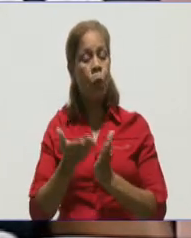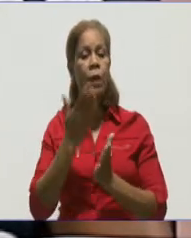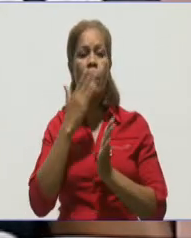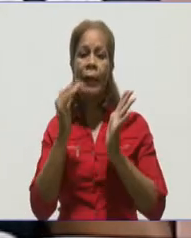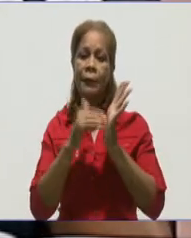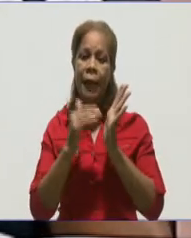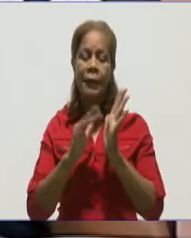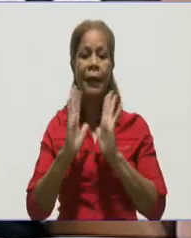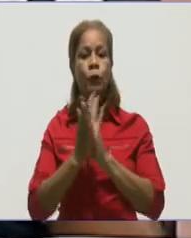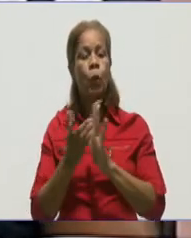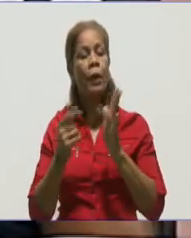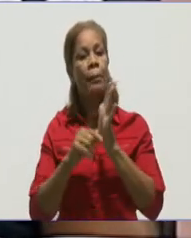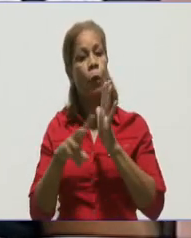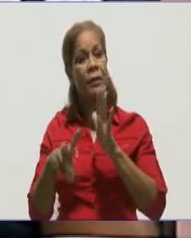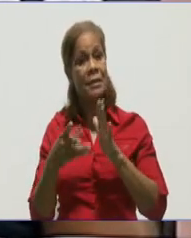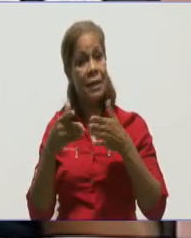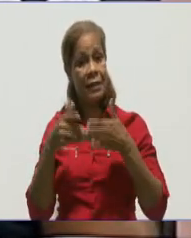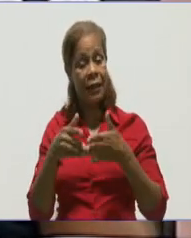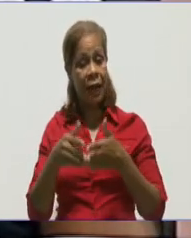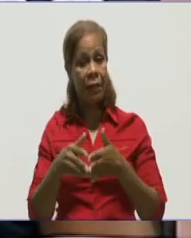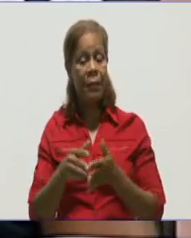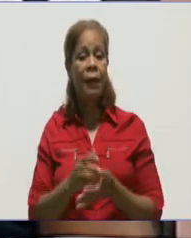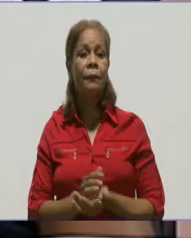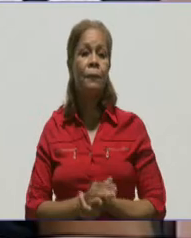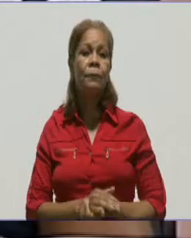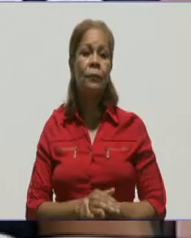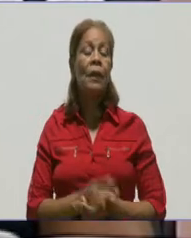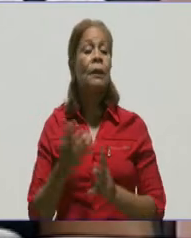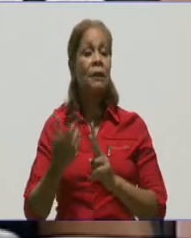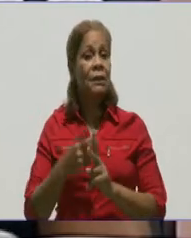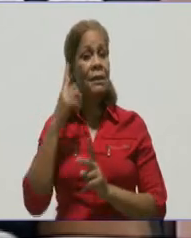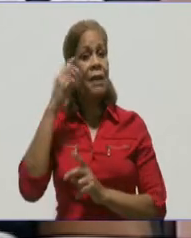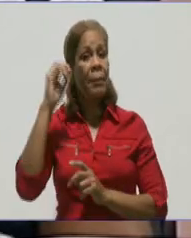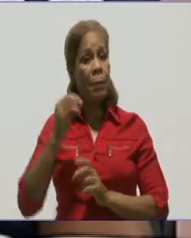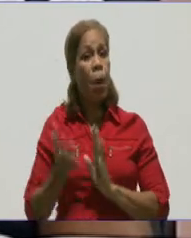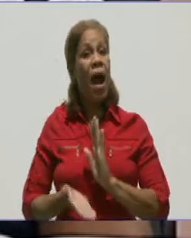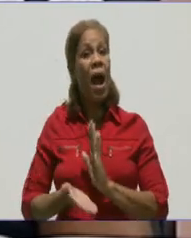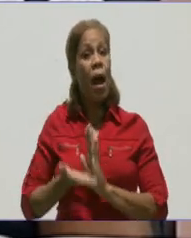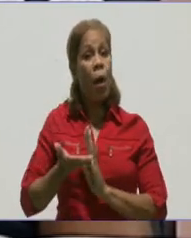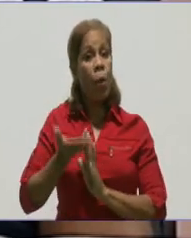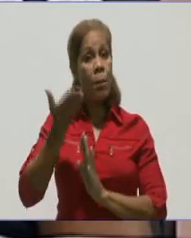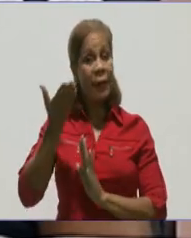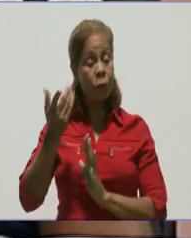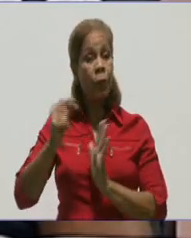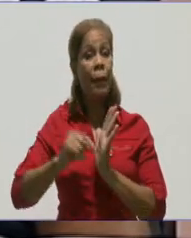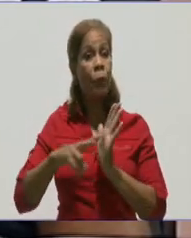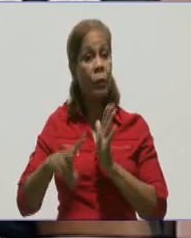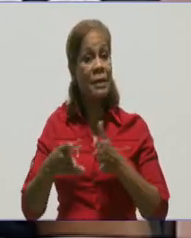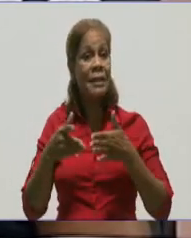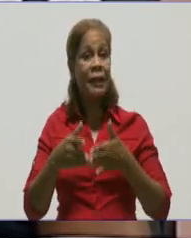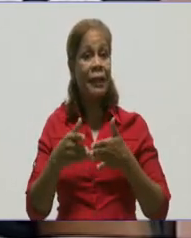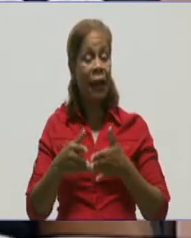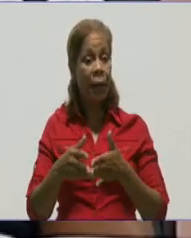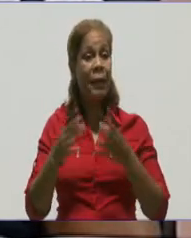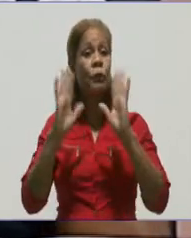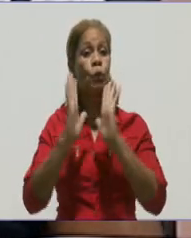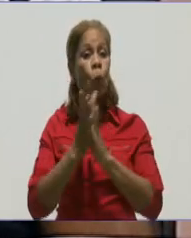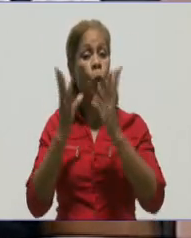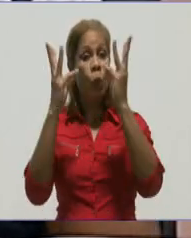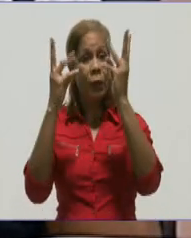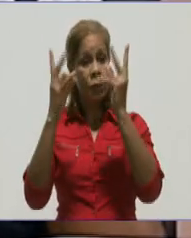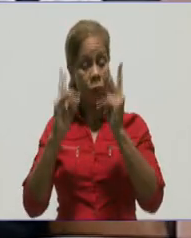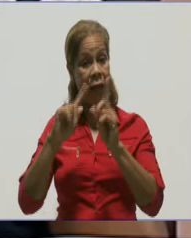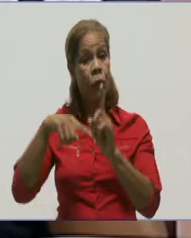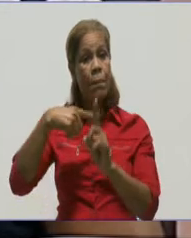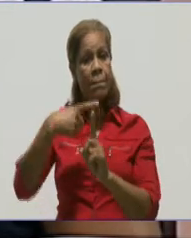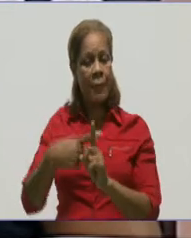están en aumento cada día en la población de Gran Mesa, sobre todo en la ciudad de Bayamo. Esto